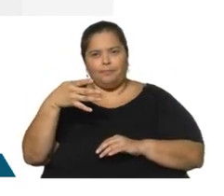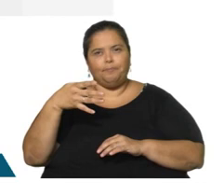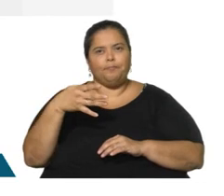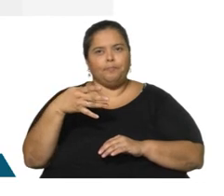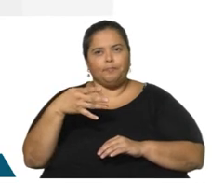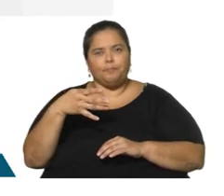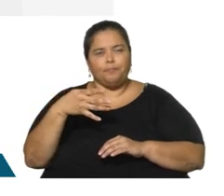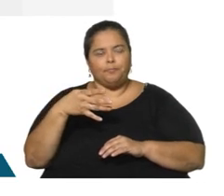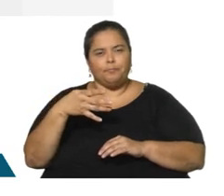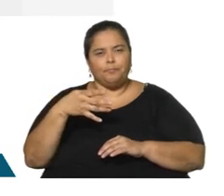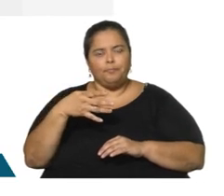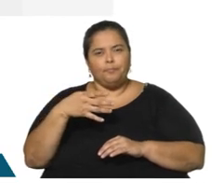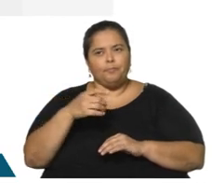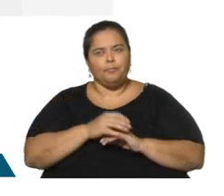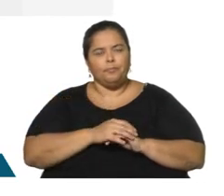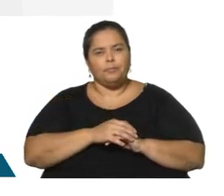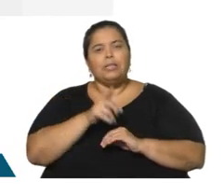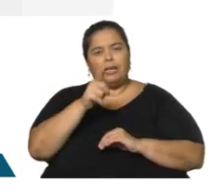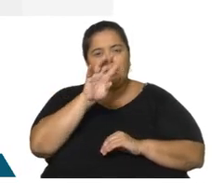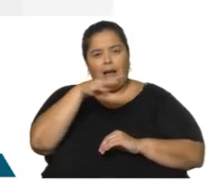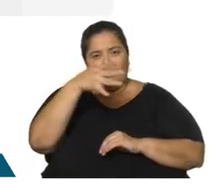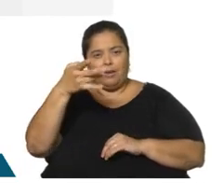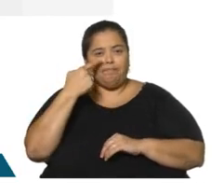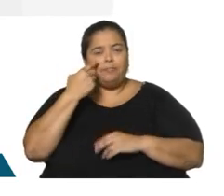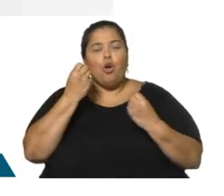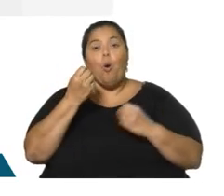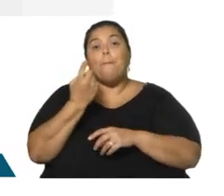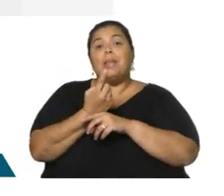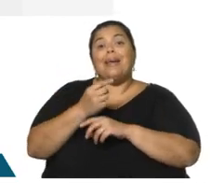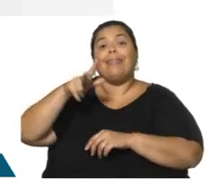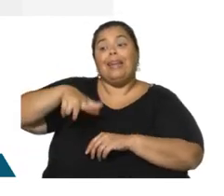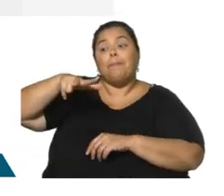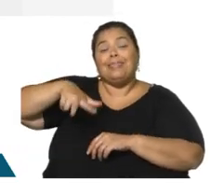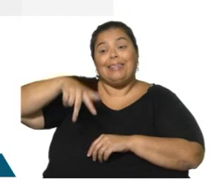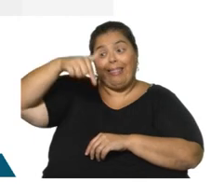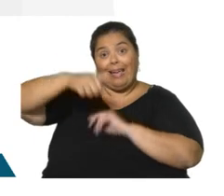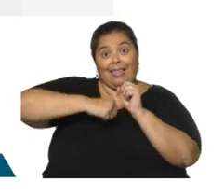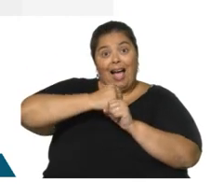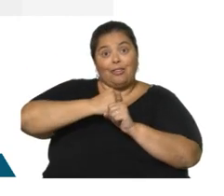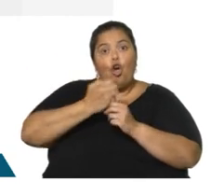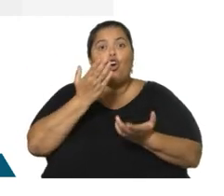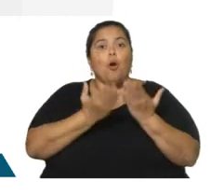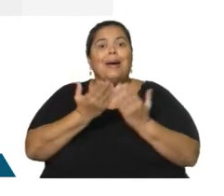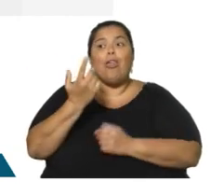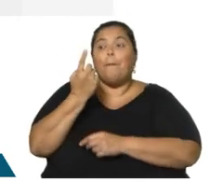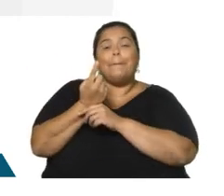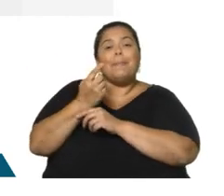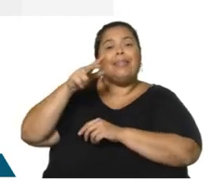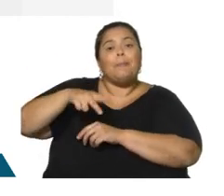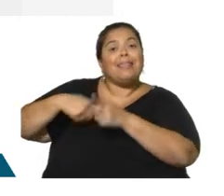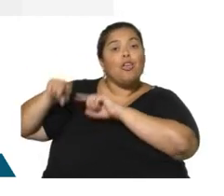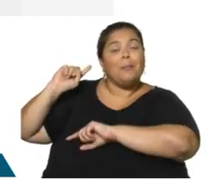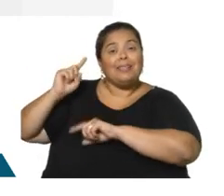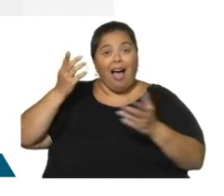la evolución del primer trimestre de este año, comparado con el mismo del año anterior. Caída fuerte en la carne, más